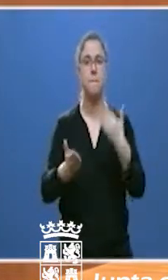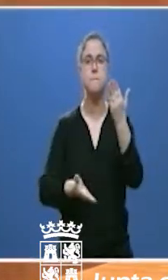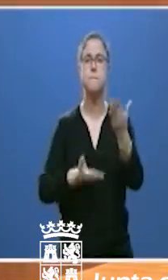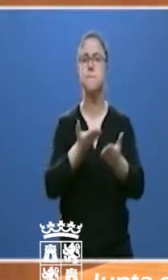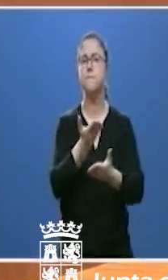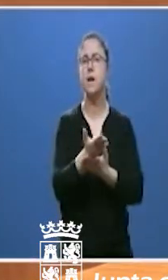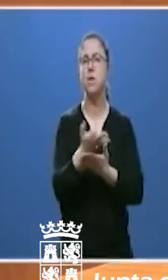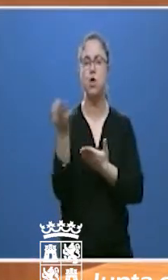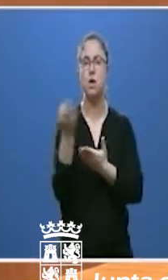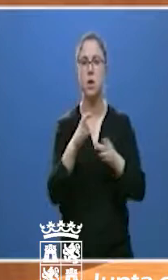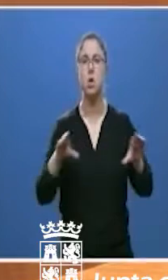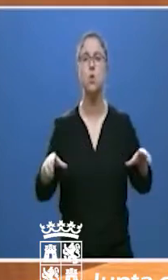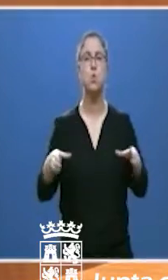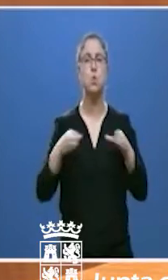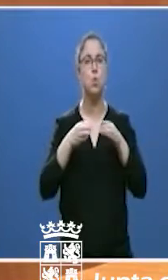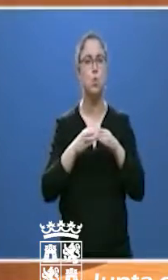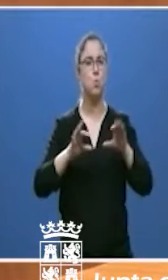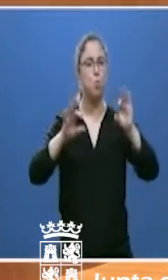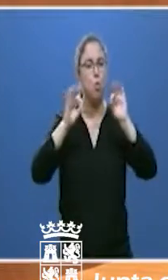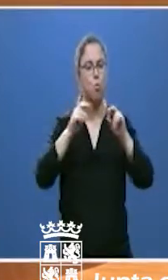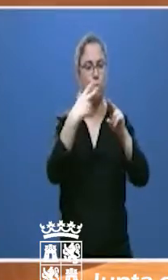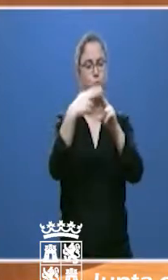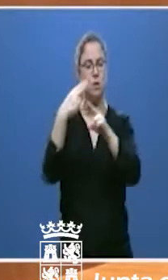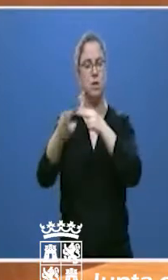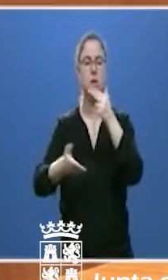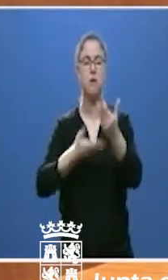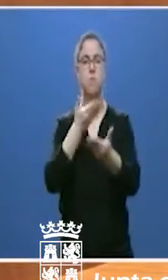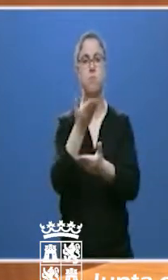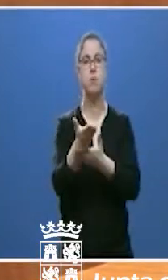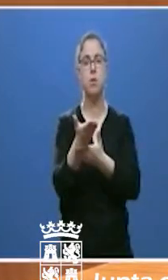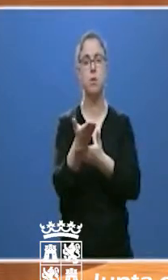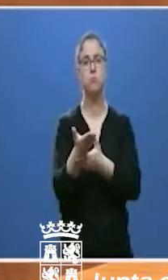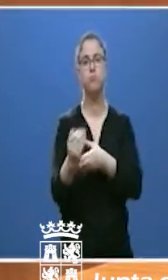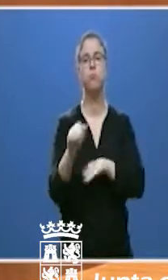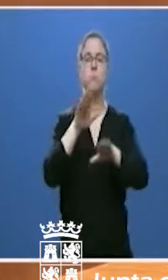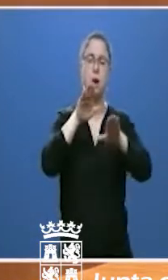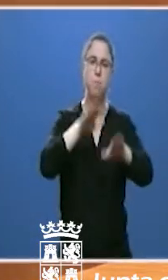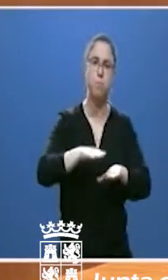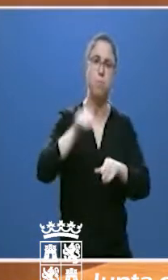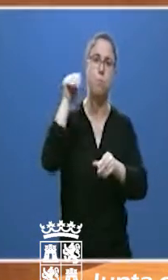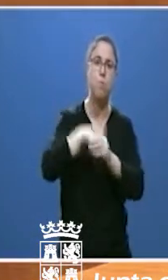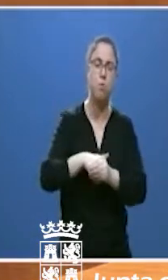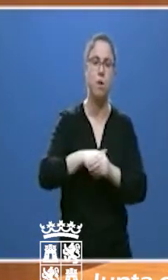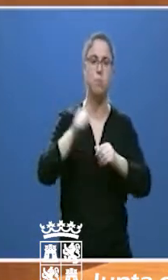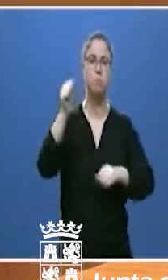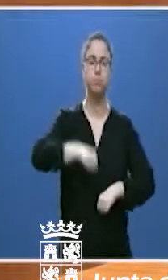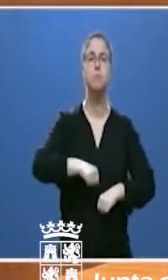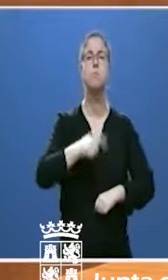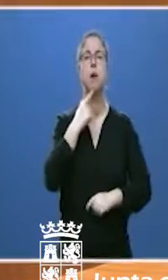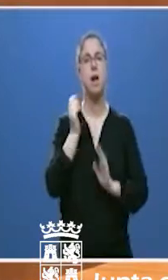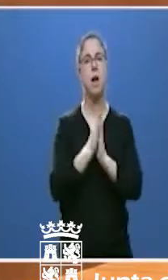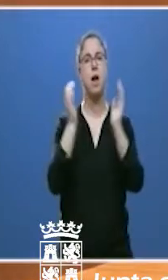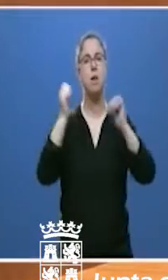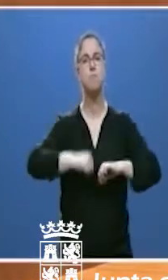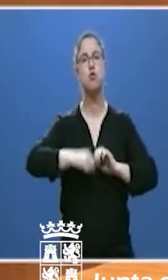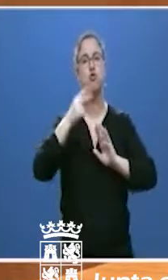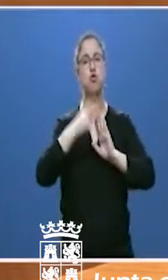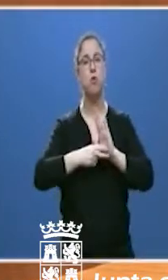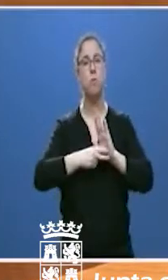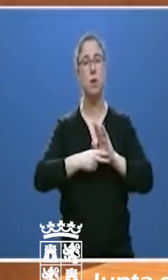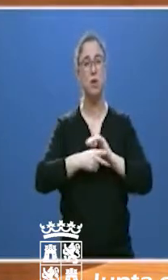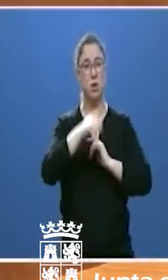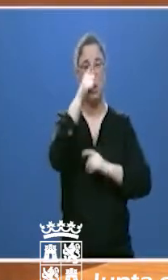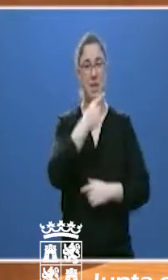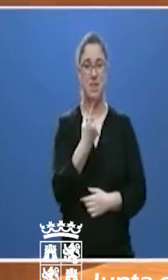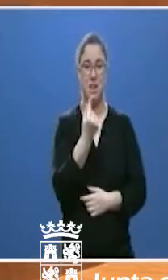tanto, a los grupos de esta Cámara que apoyen la convalidación de esta norma, que tiene una repercusión directa de 121